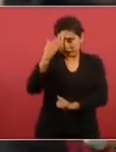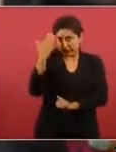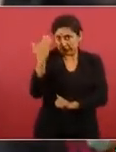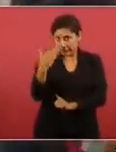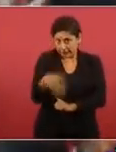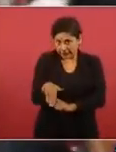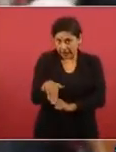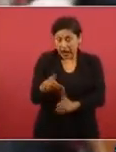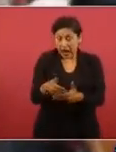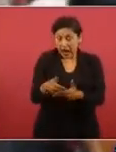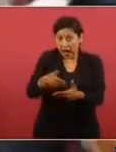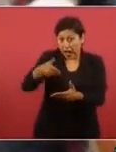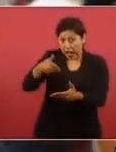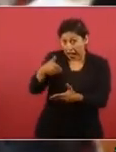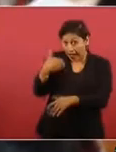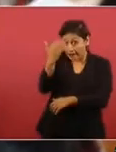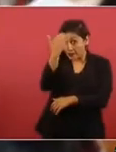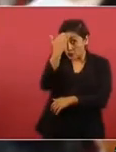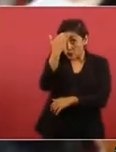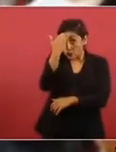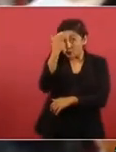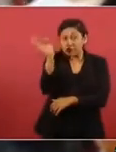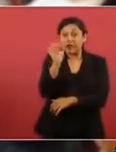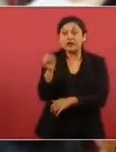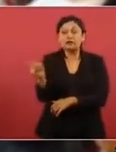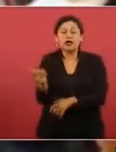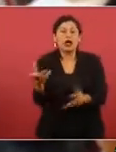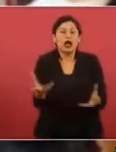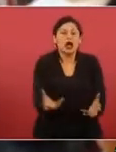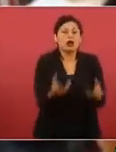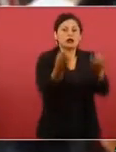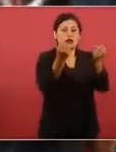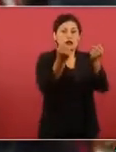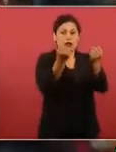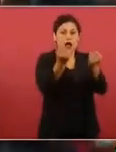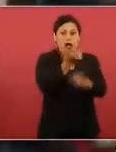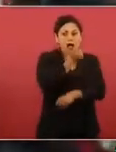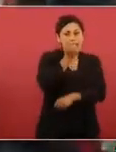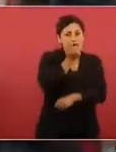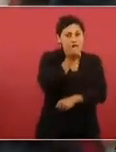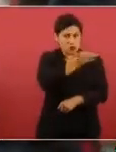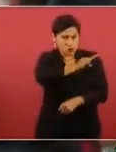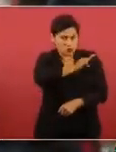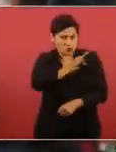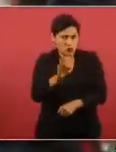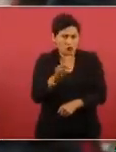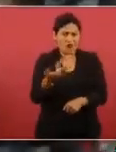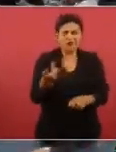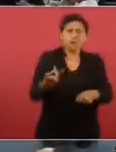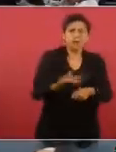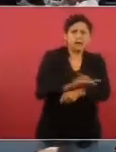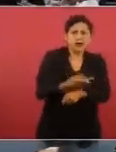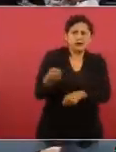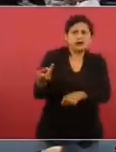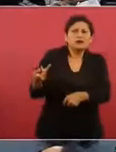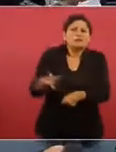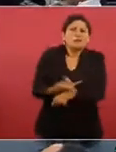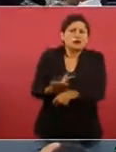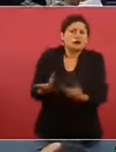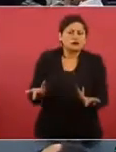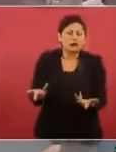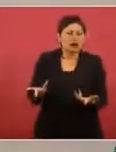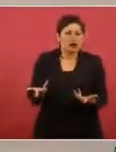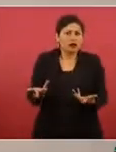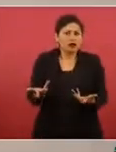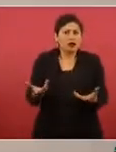Barbosa, que tendrá que rendir cuentas de su omisión en realizar la integridad física y la búsqueda del soldado Patolcin,